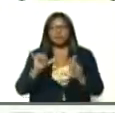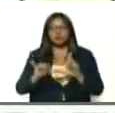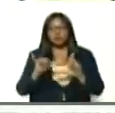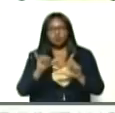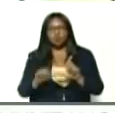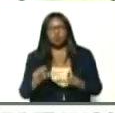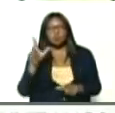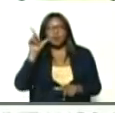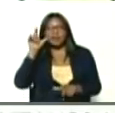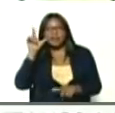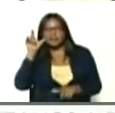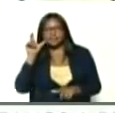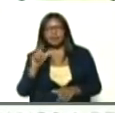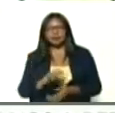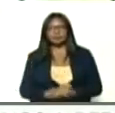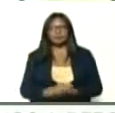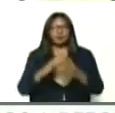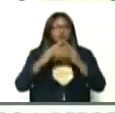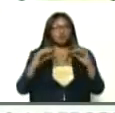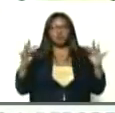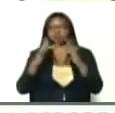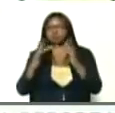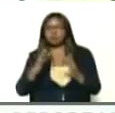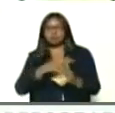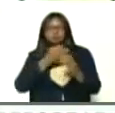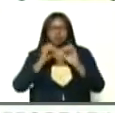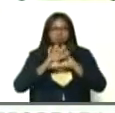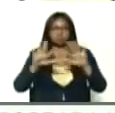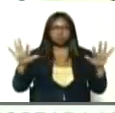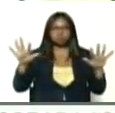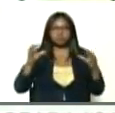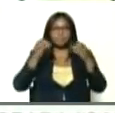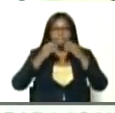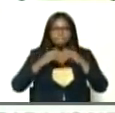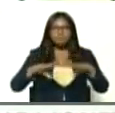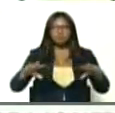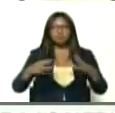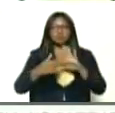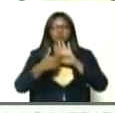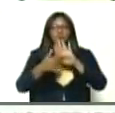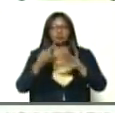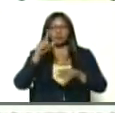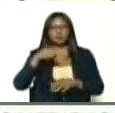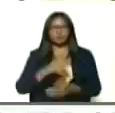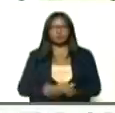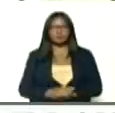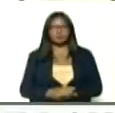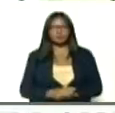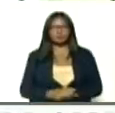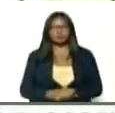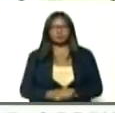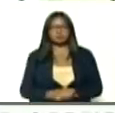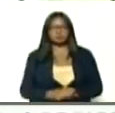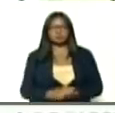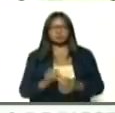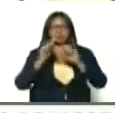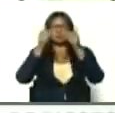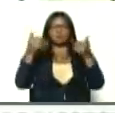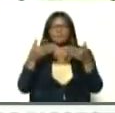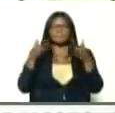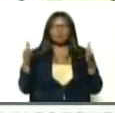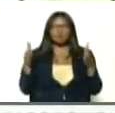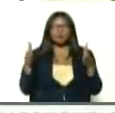Instagram, y por todas las redes sociales, habidas y por haber, estamos transmitiendo, por el sistema público,